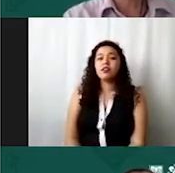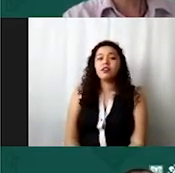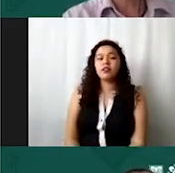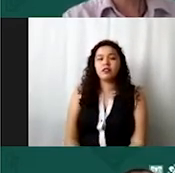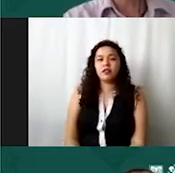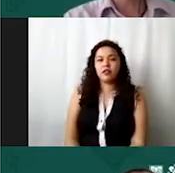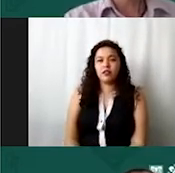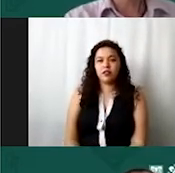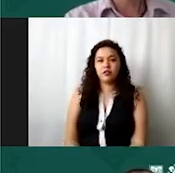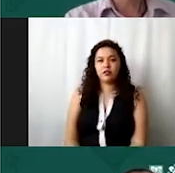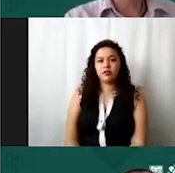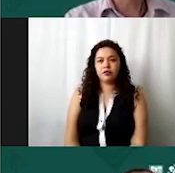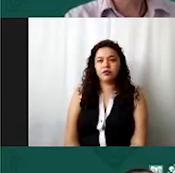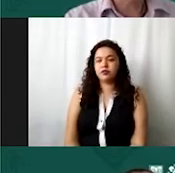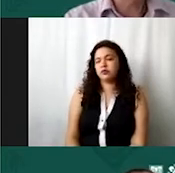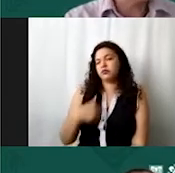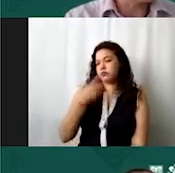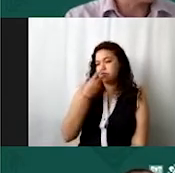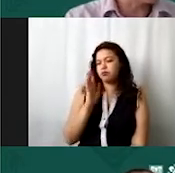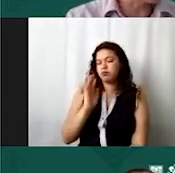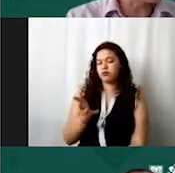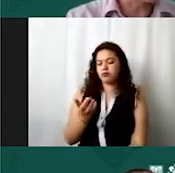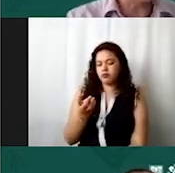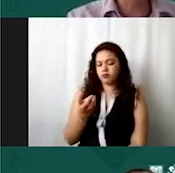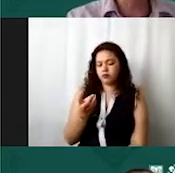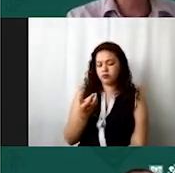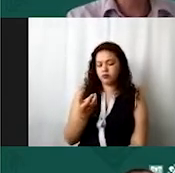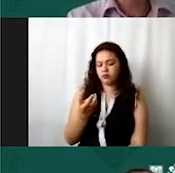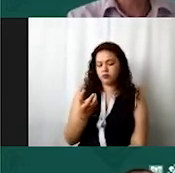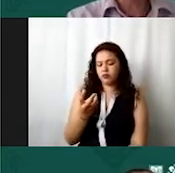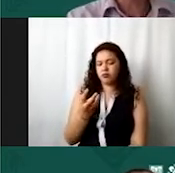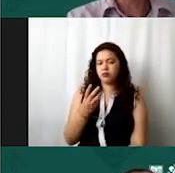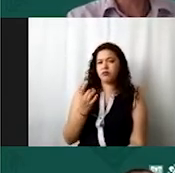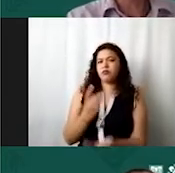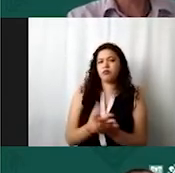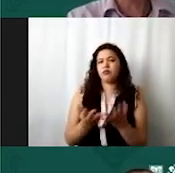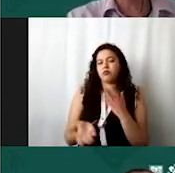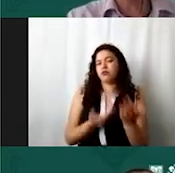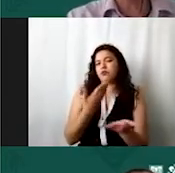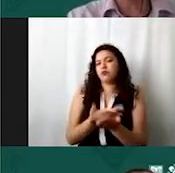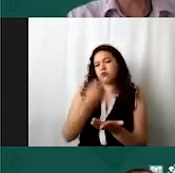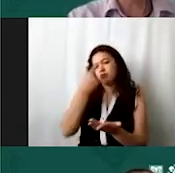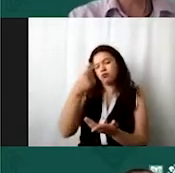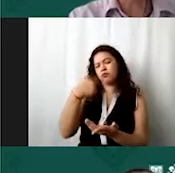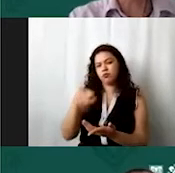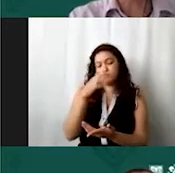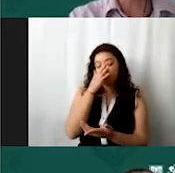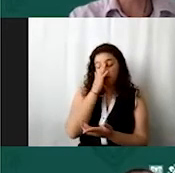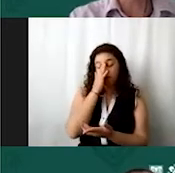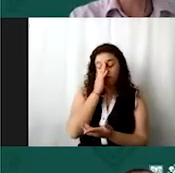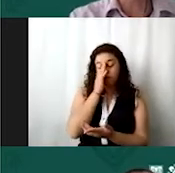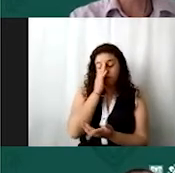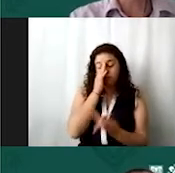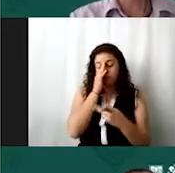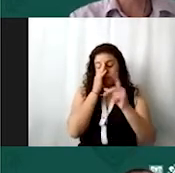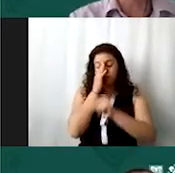lo que les he venido comentando son tan solo herramientas de trabajo ustedes pueden tener sus propias actas con